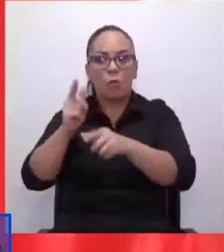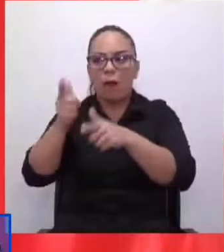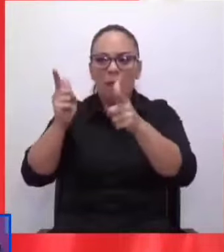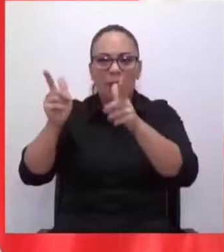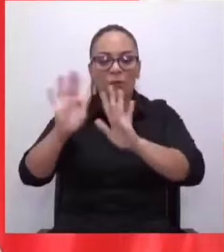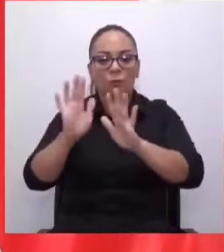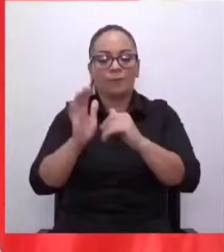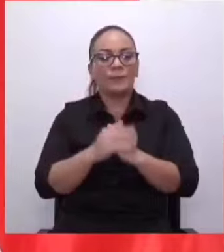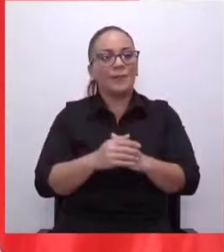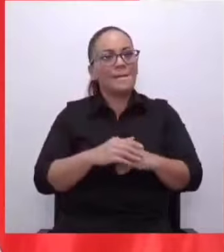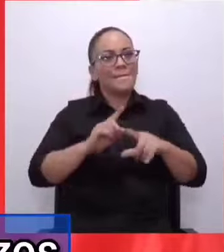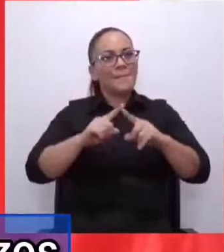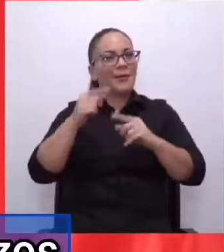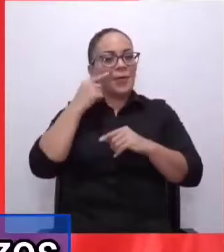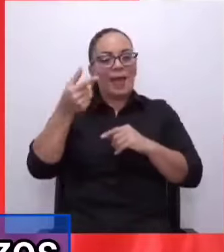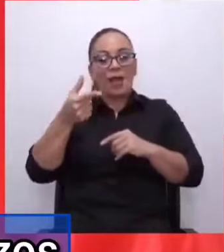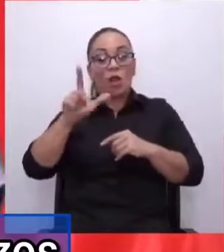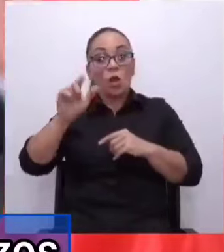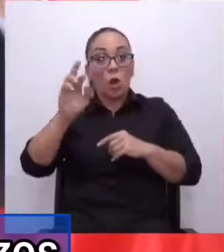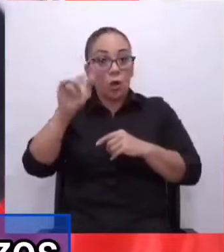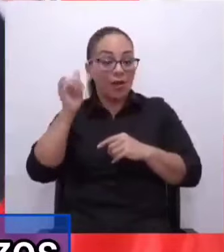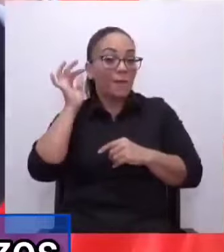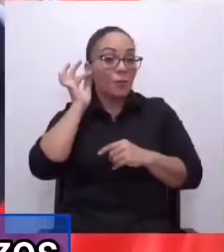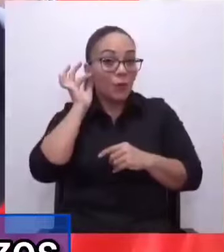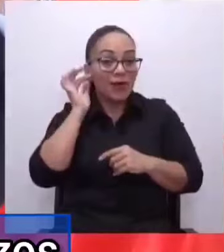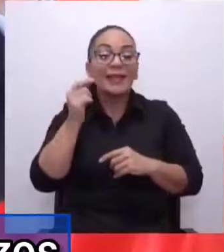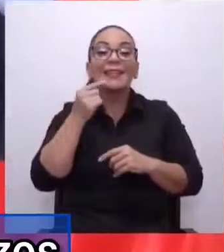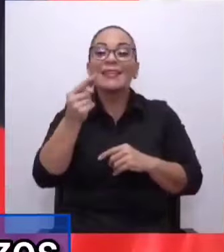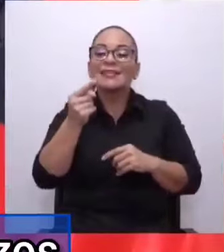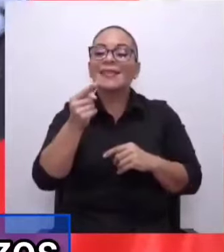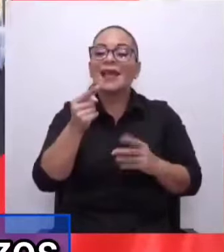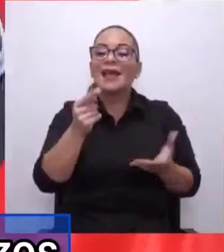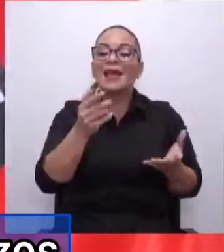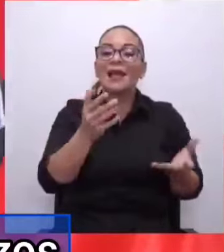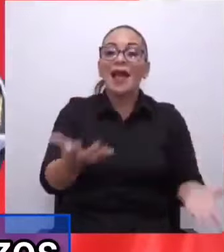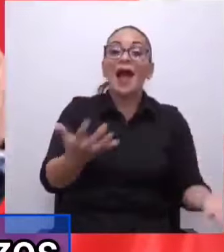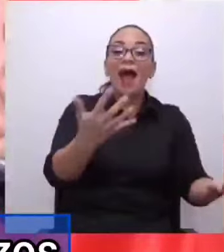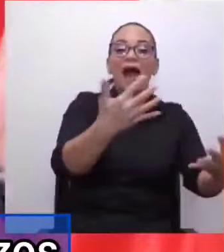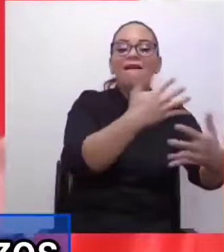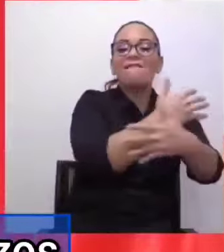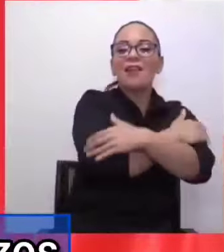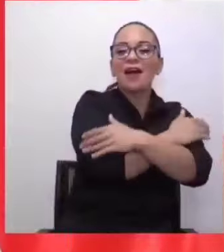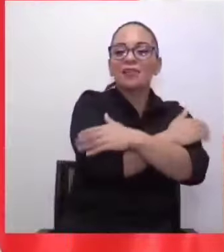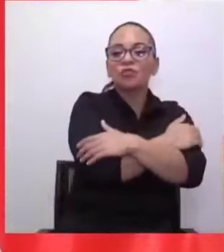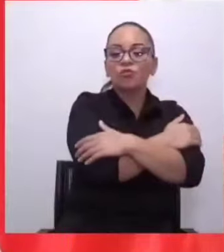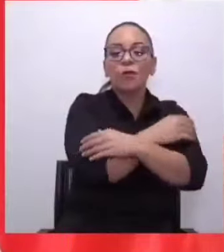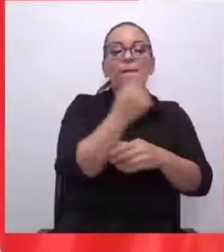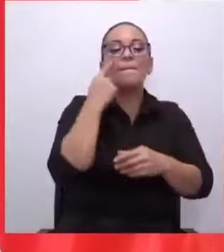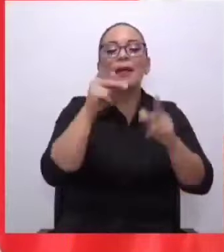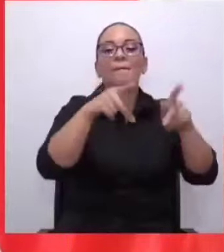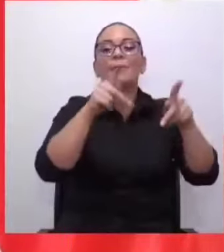diferentes, dice, abrazos para los que pegan balazos.